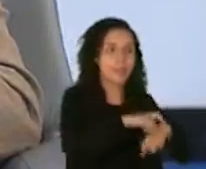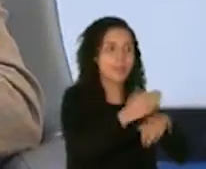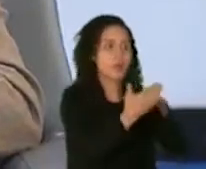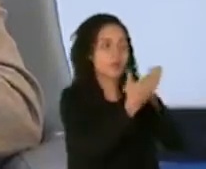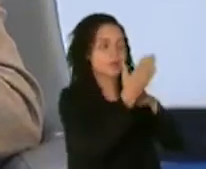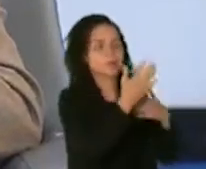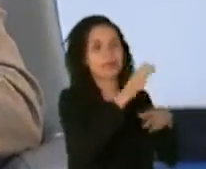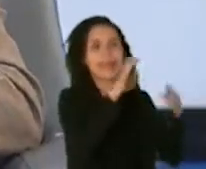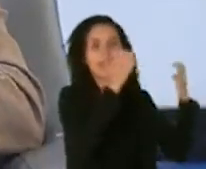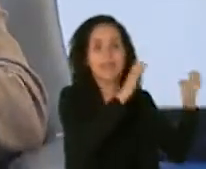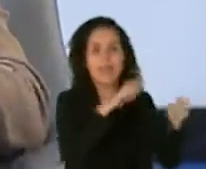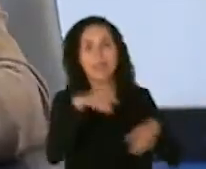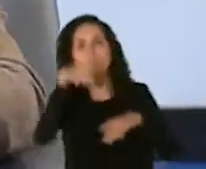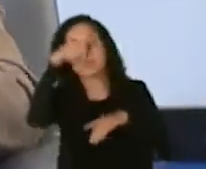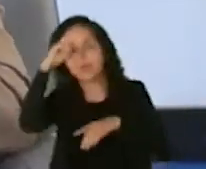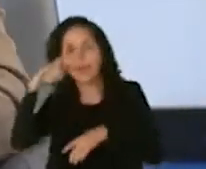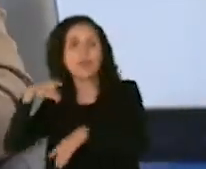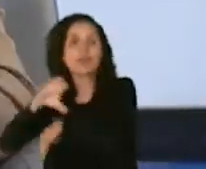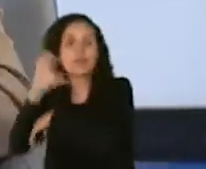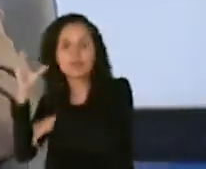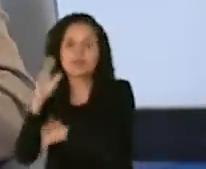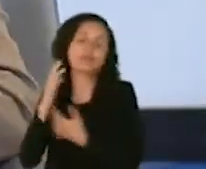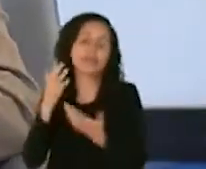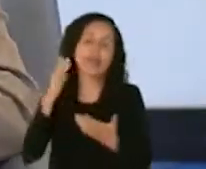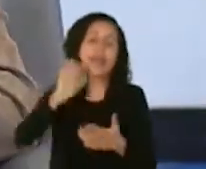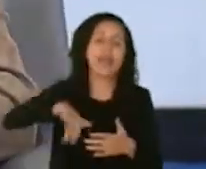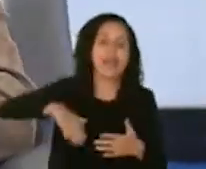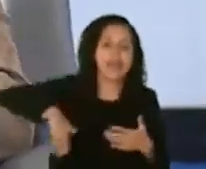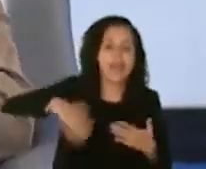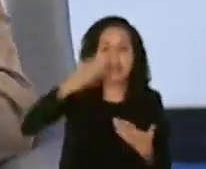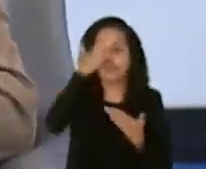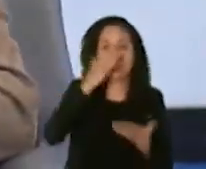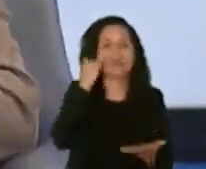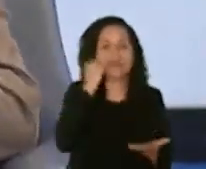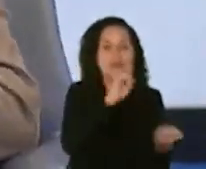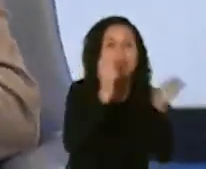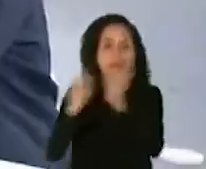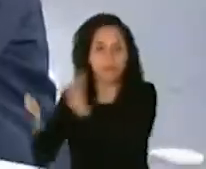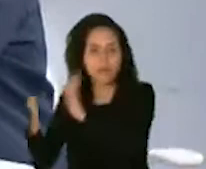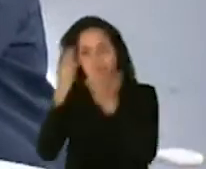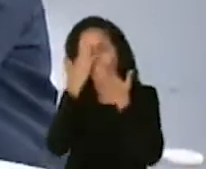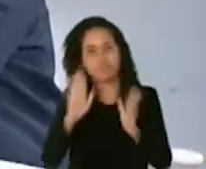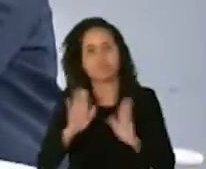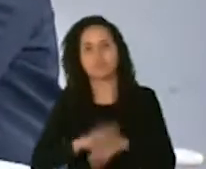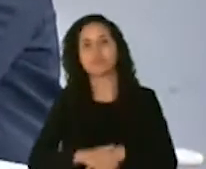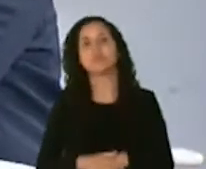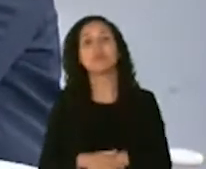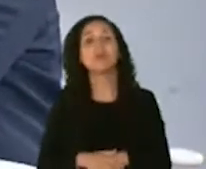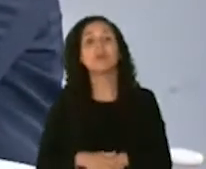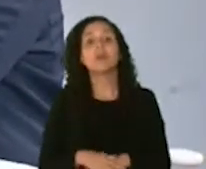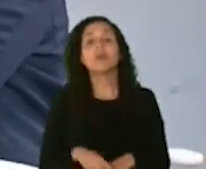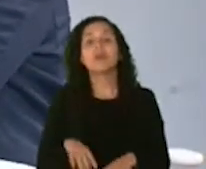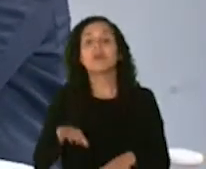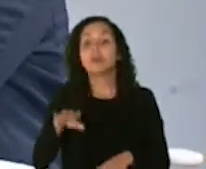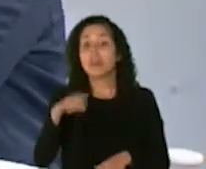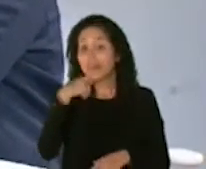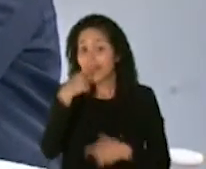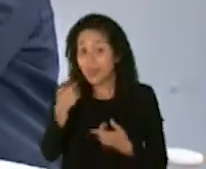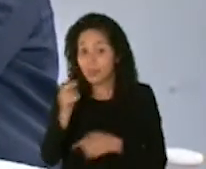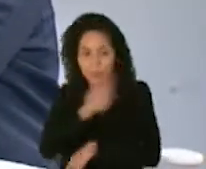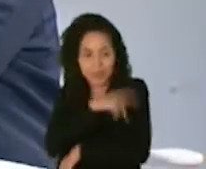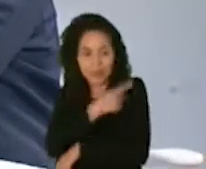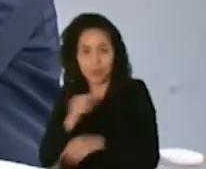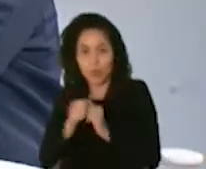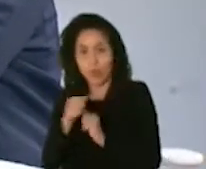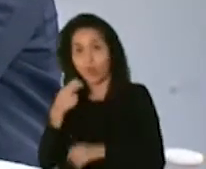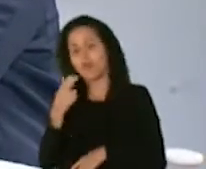anualmente quizás haya que cambiar la preparación pero eso todavía no lo sabemos evidentemente se ha dicho doctor que pacientes precisamente con